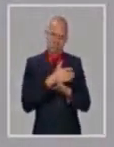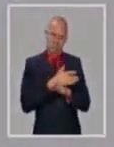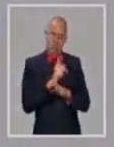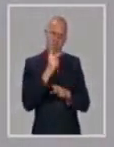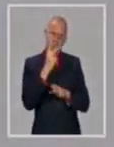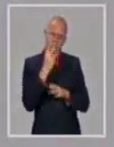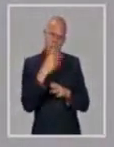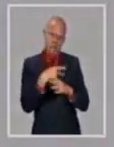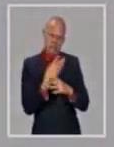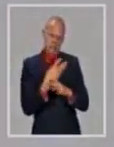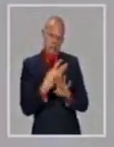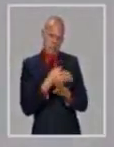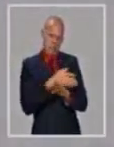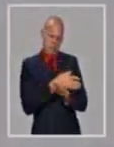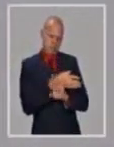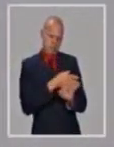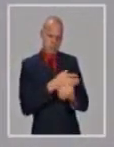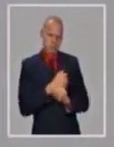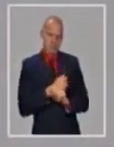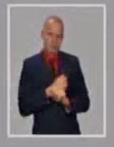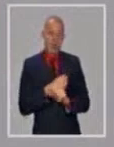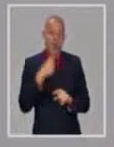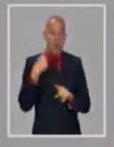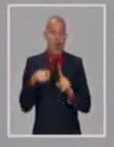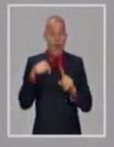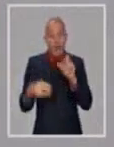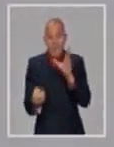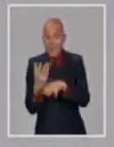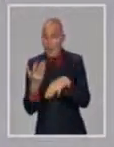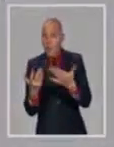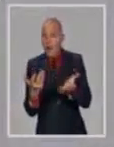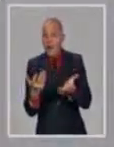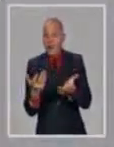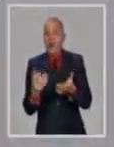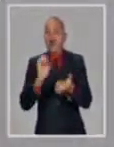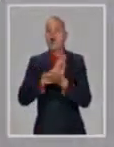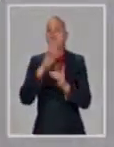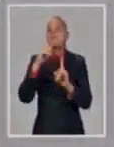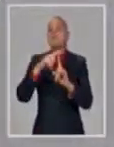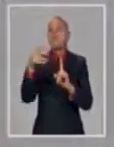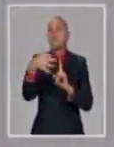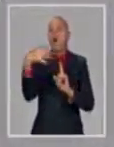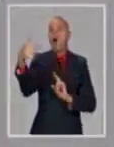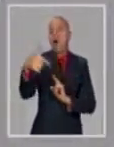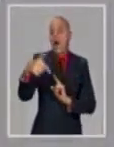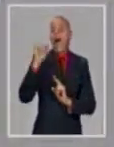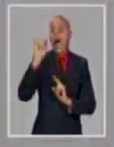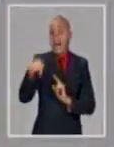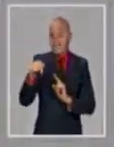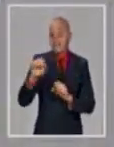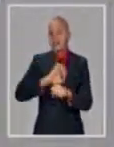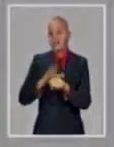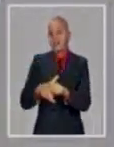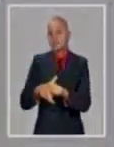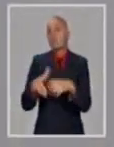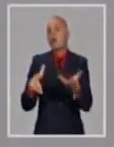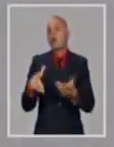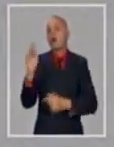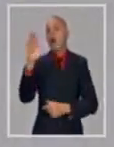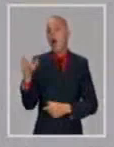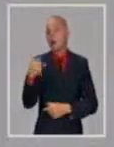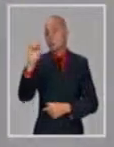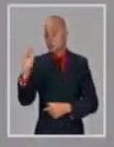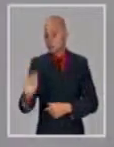está la variante sudafricana identificada en Matanza, en Hawái, y se ha identificado en Ciego de Ávila y Guantánamo.